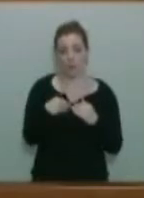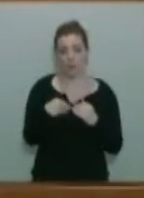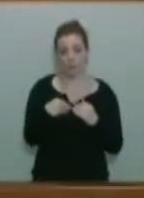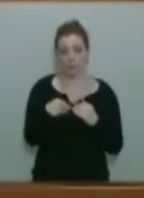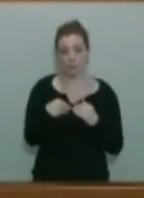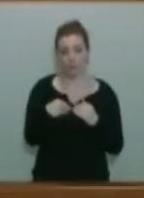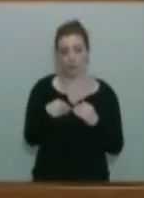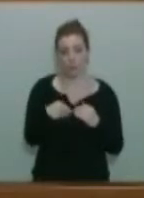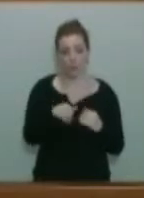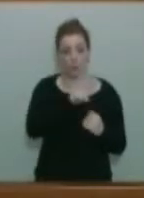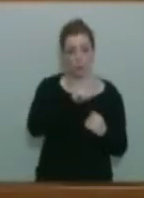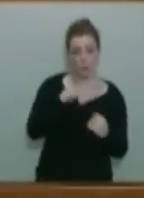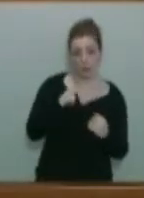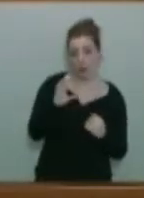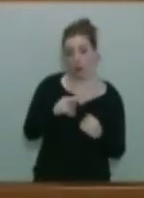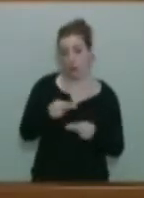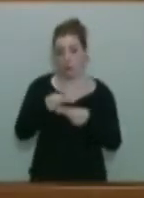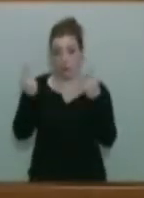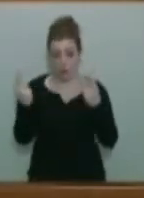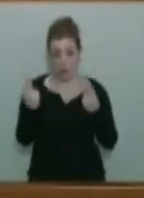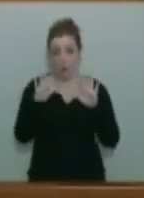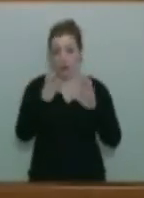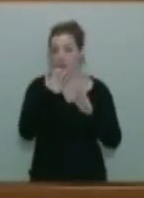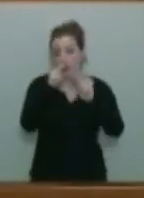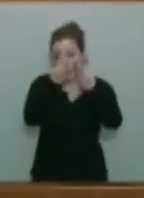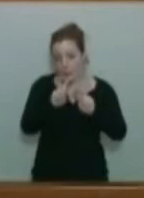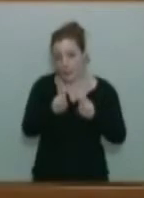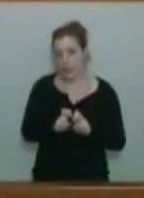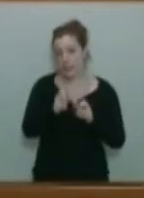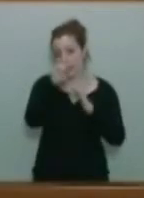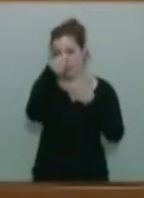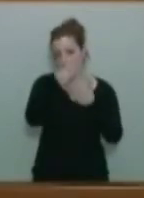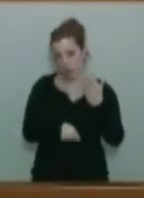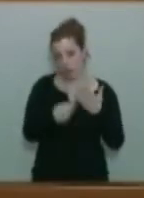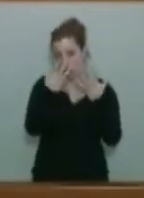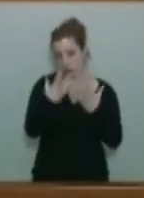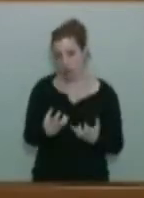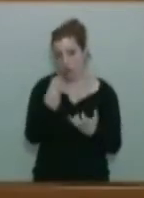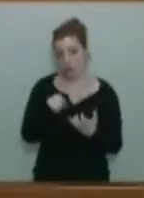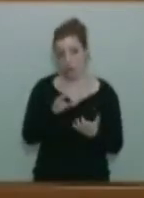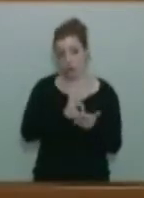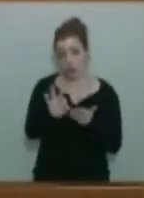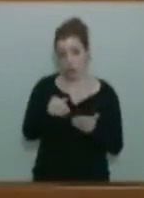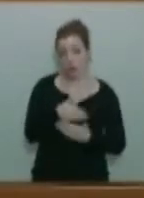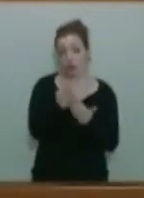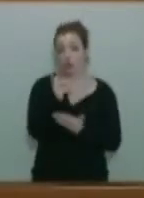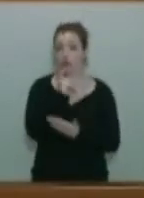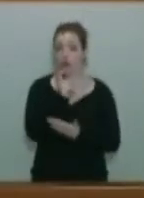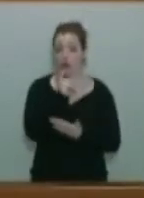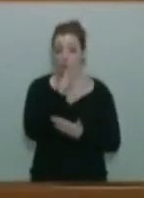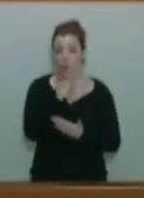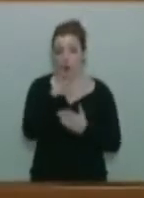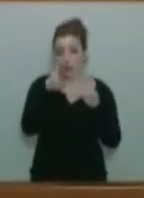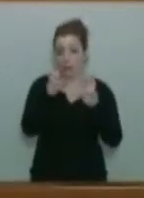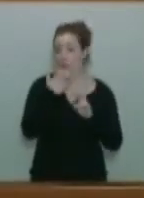provisión privada. Pero si hace un análisis riguroso de cómo se están prestando estos servicios de certificación técnica de vehículos en otras